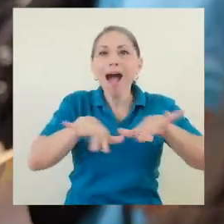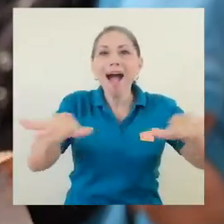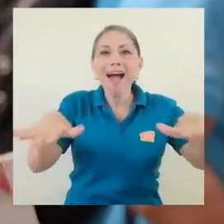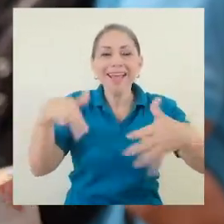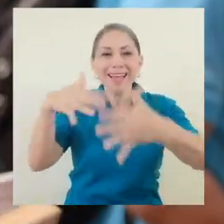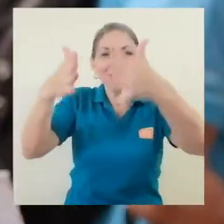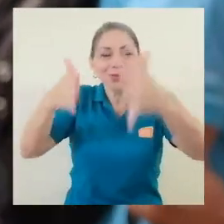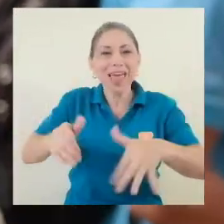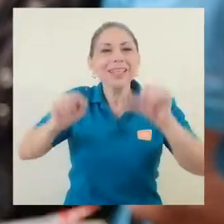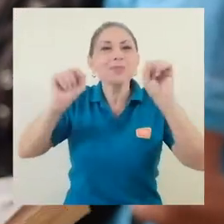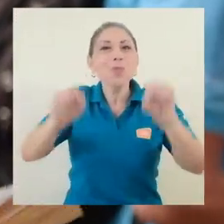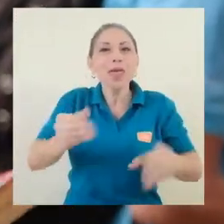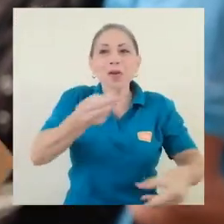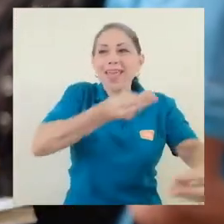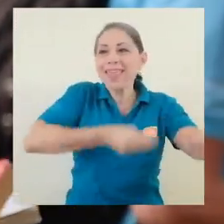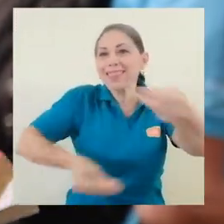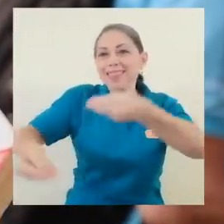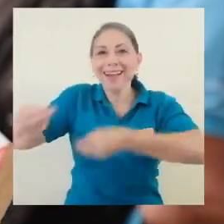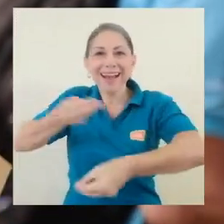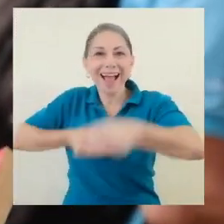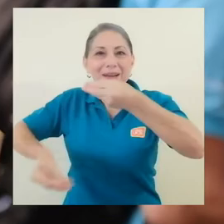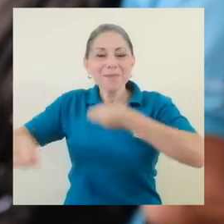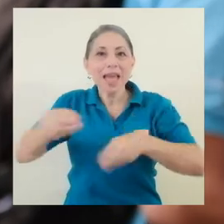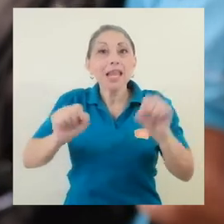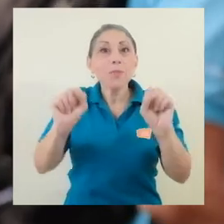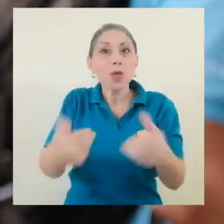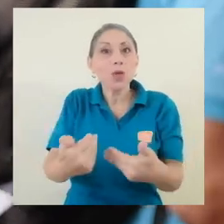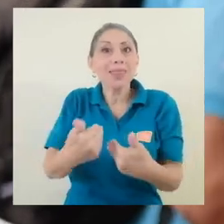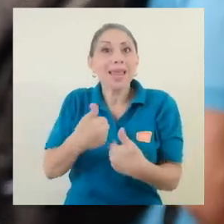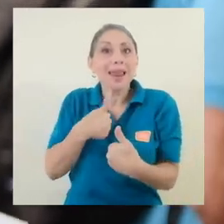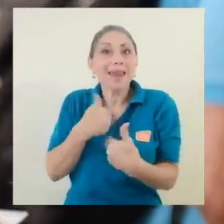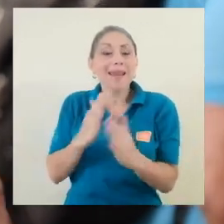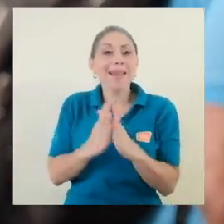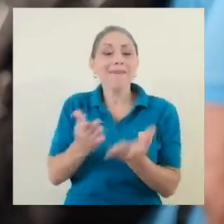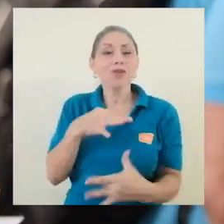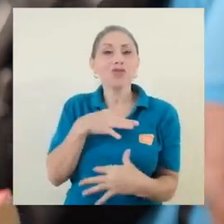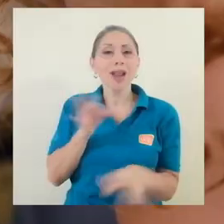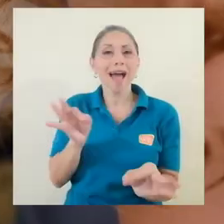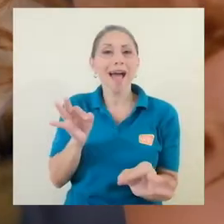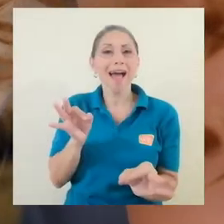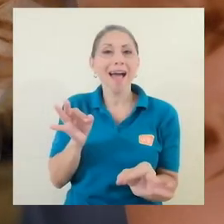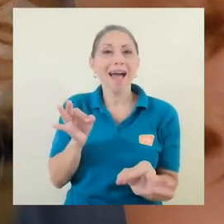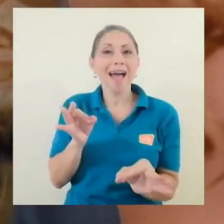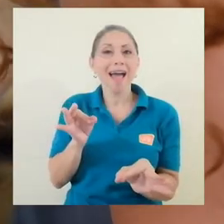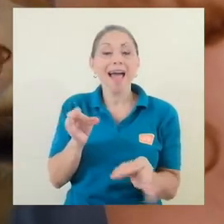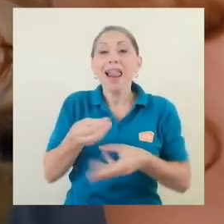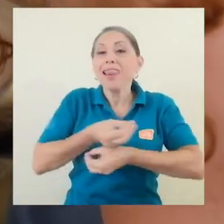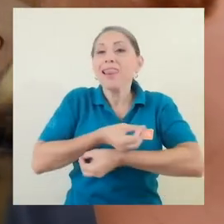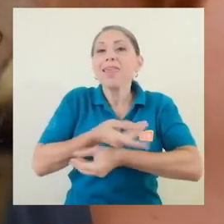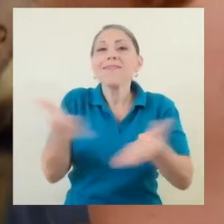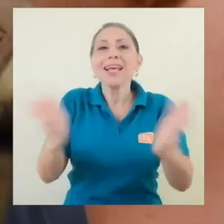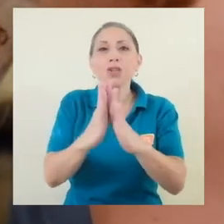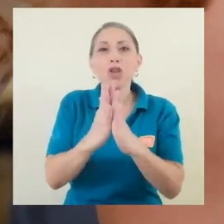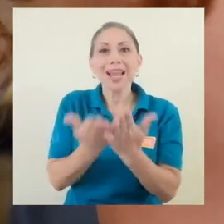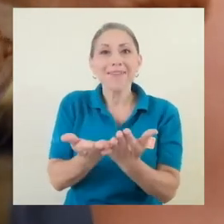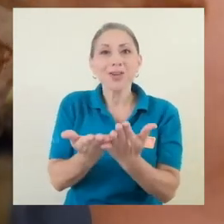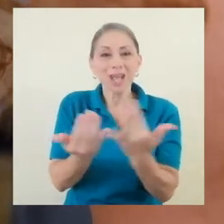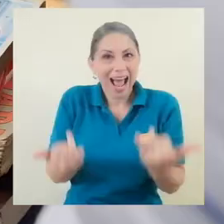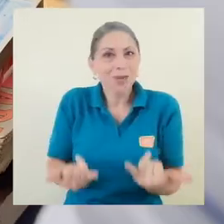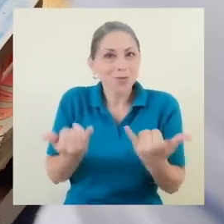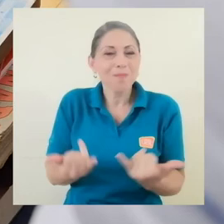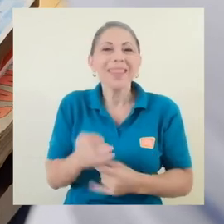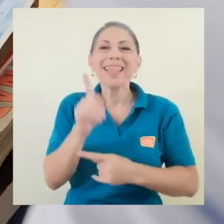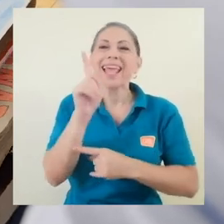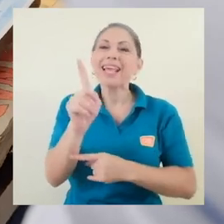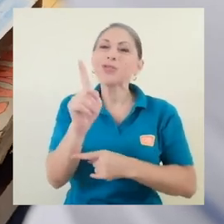estudiantes pudieron intercambiar y obtener libros de manera gratuita. La liberación de libros es, en la actualidad,